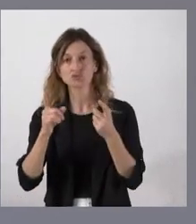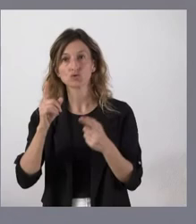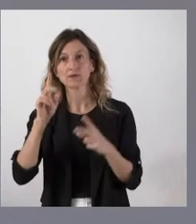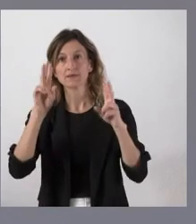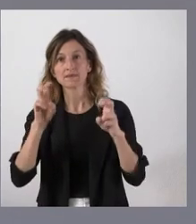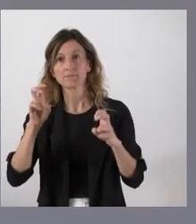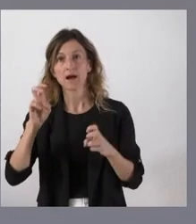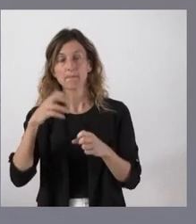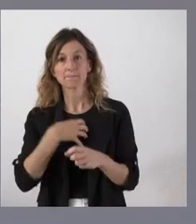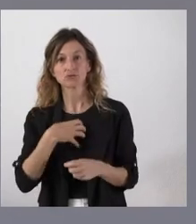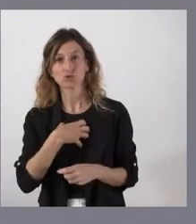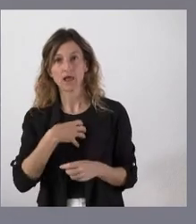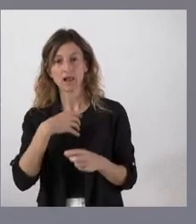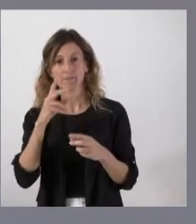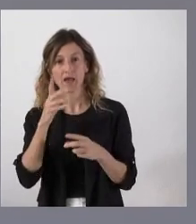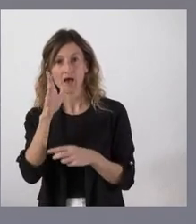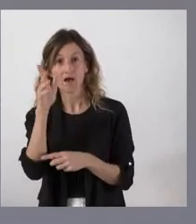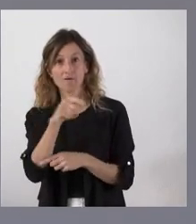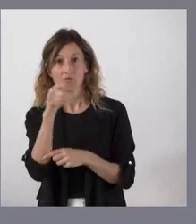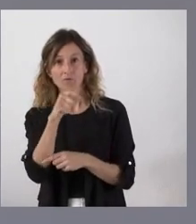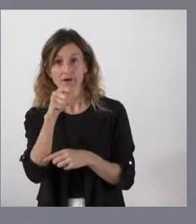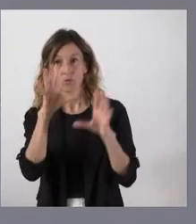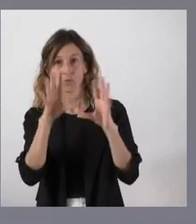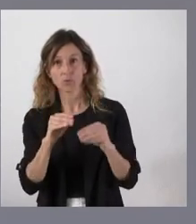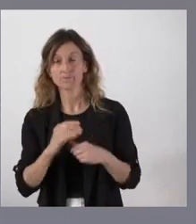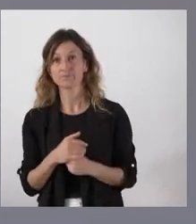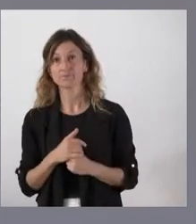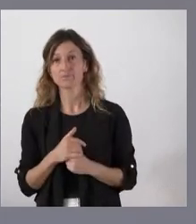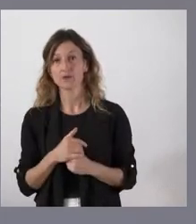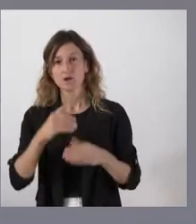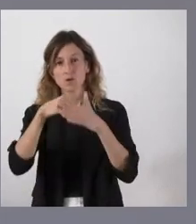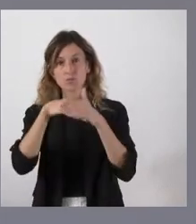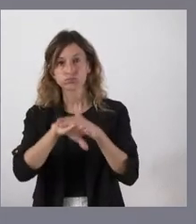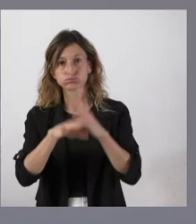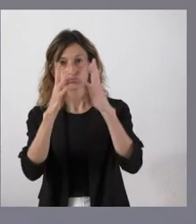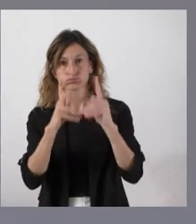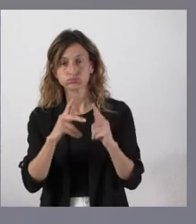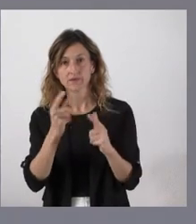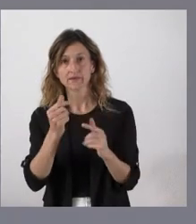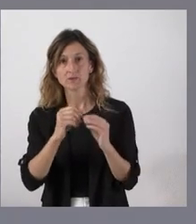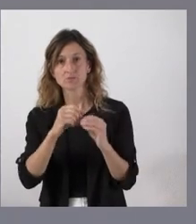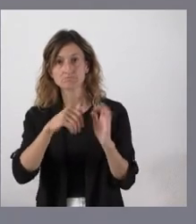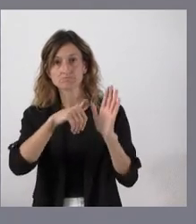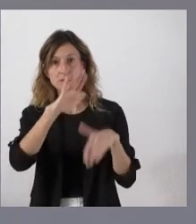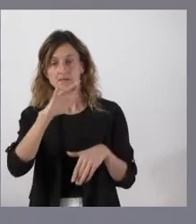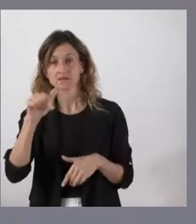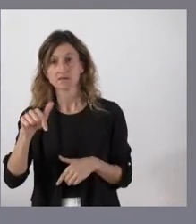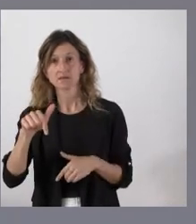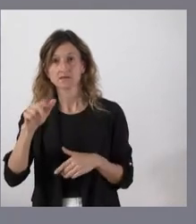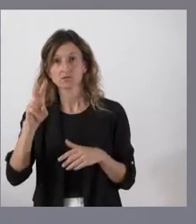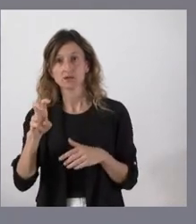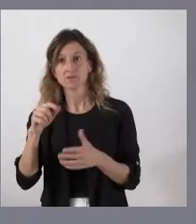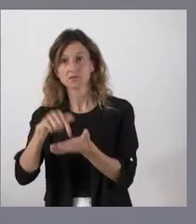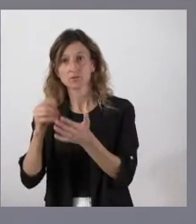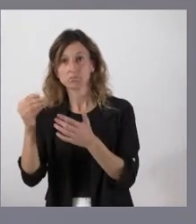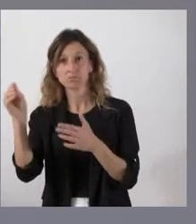personal vinculado a la extinción de incendios. Todo ello acumulado, pues suma una cantidad muy superior a esta, que es meramente el incremento retributivo,